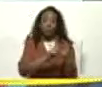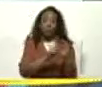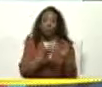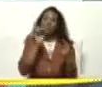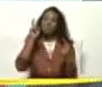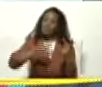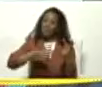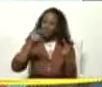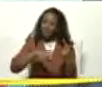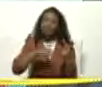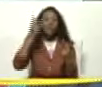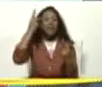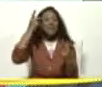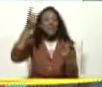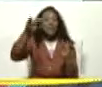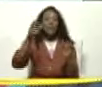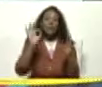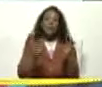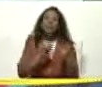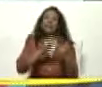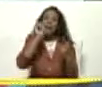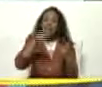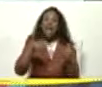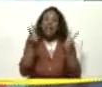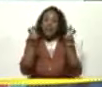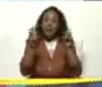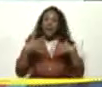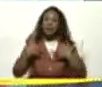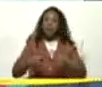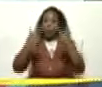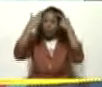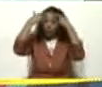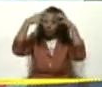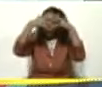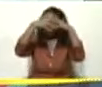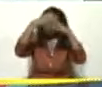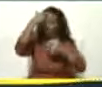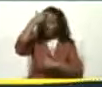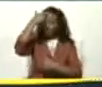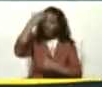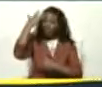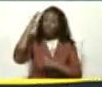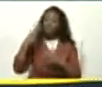La psicología Está El tema De la salud Mental